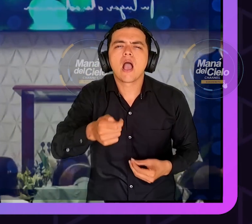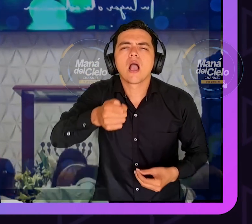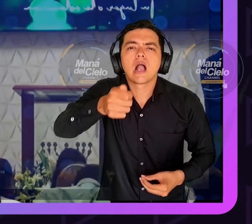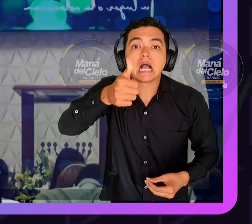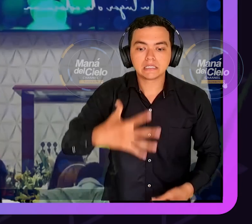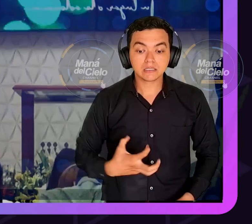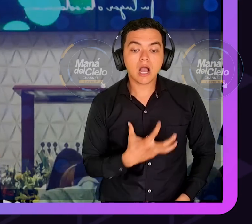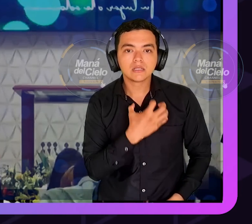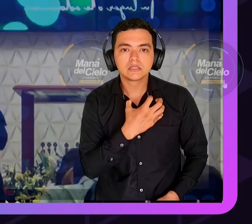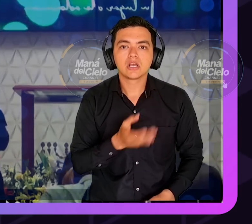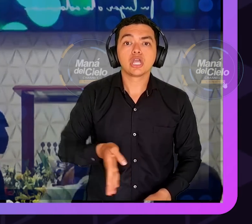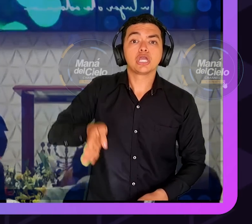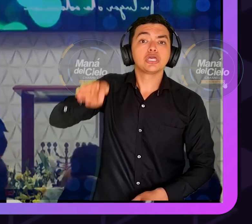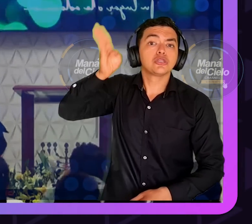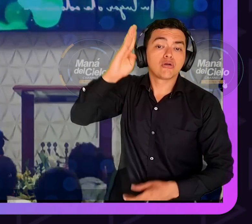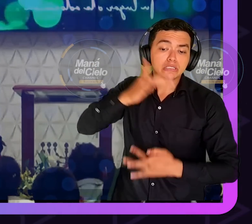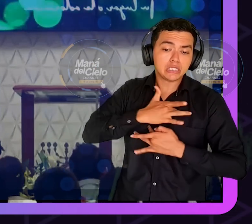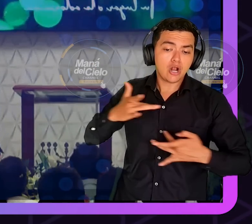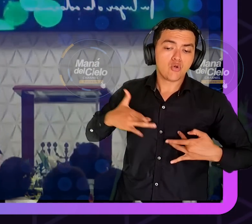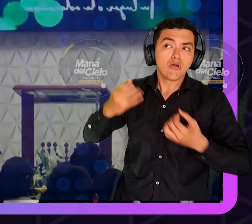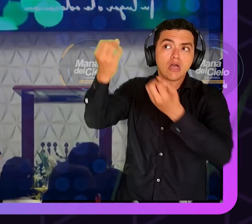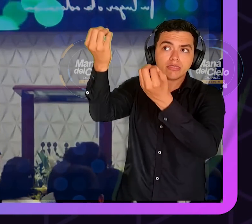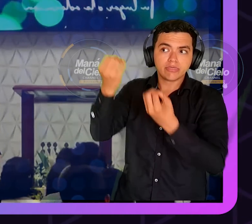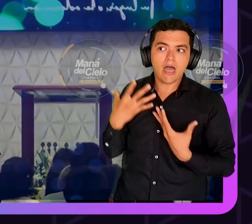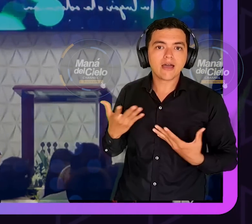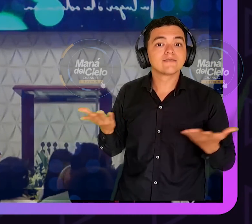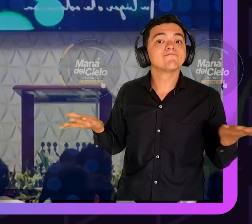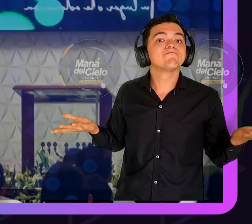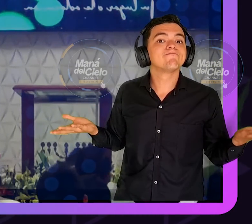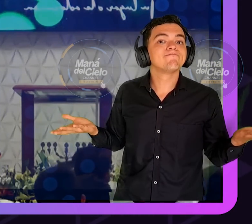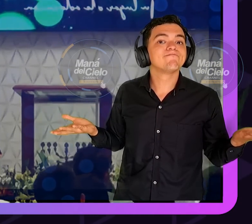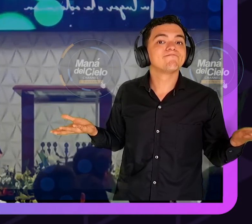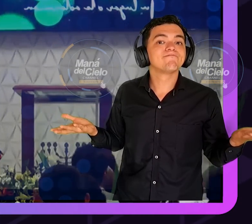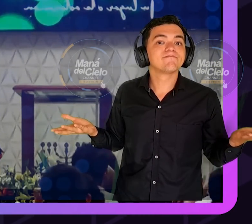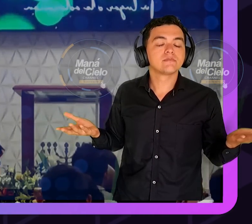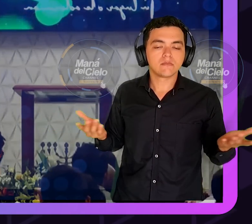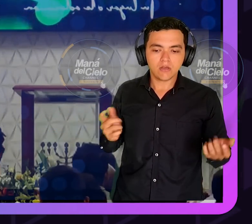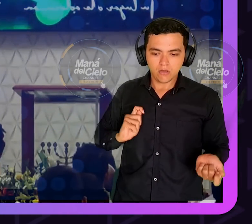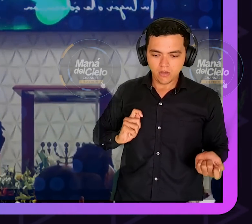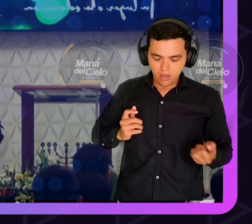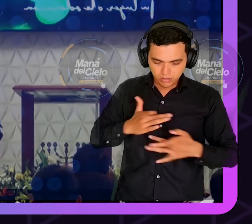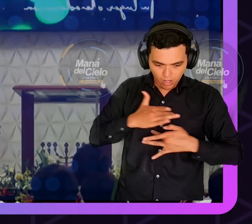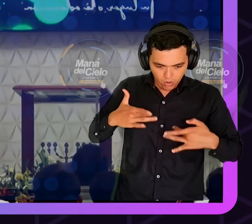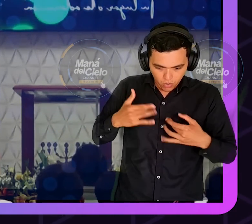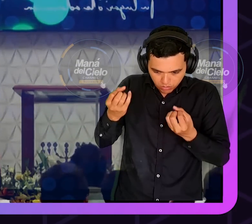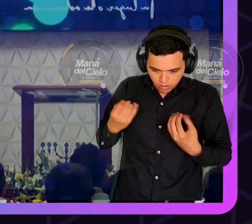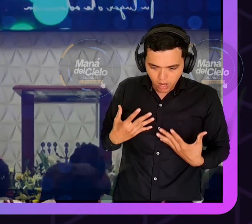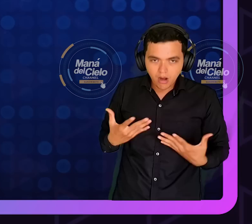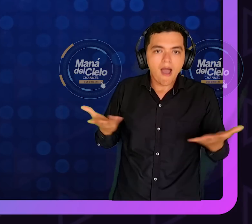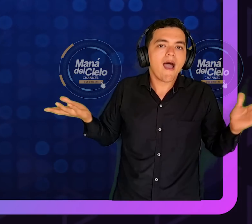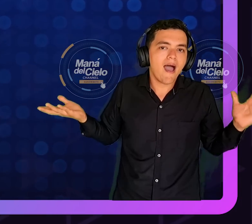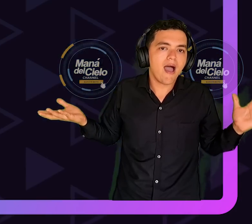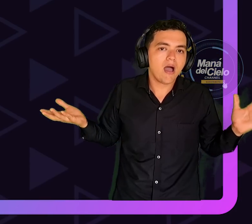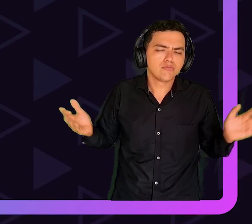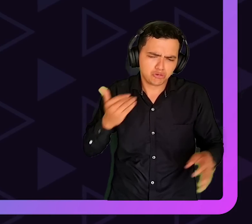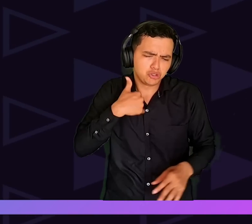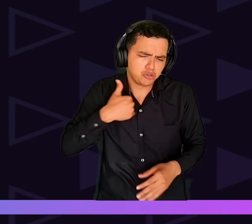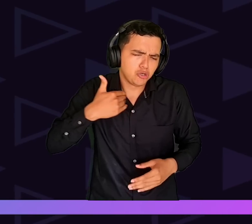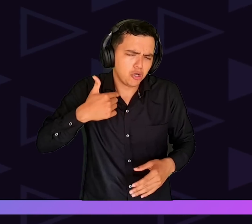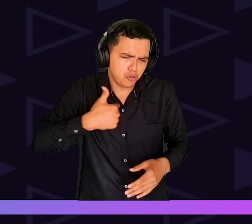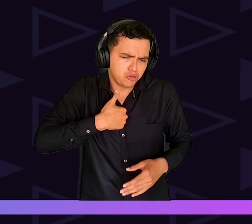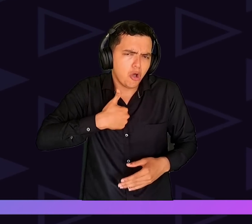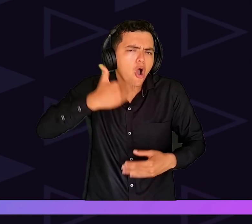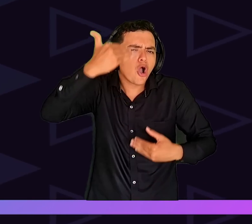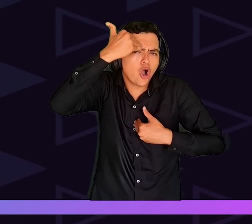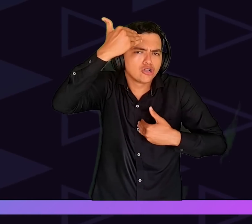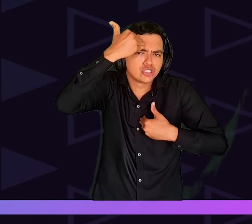contemplar la hermosura de tu santidad Dios nos habla